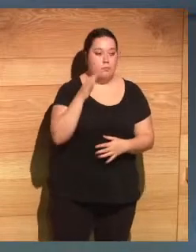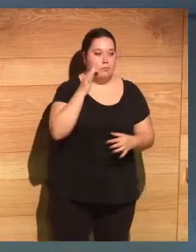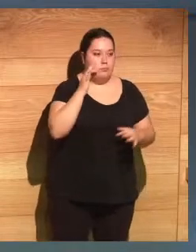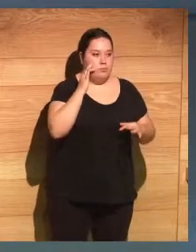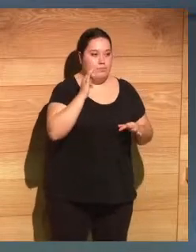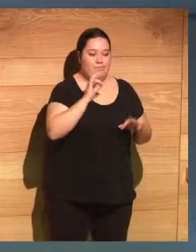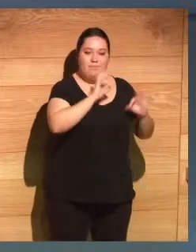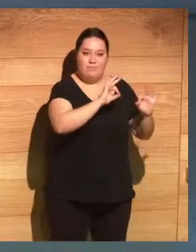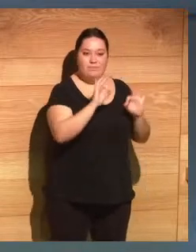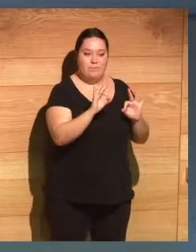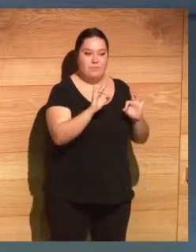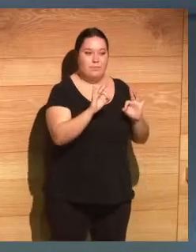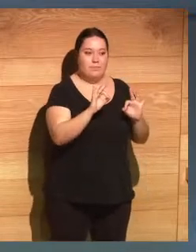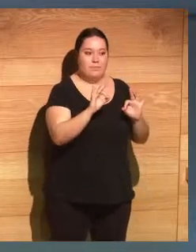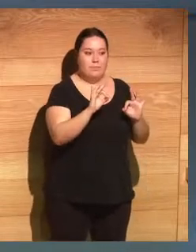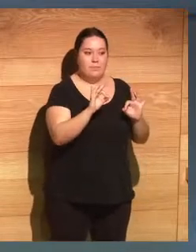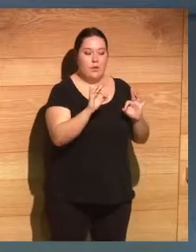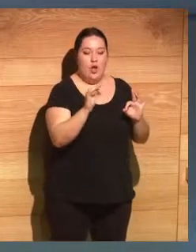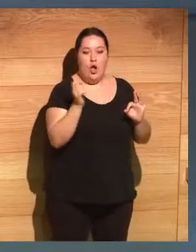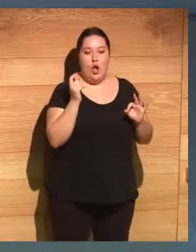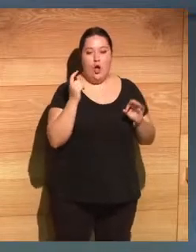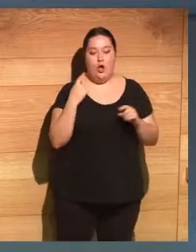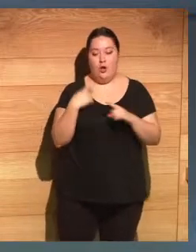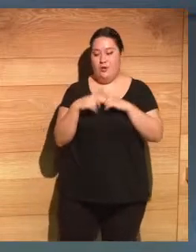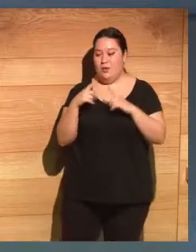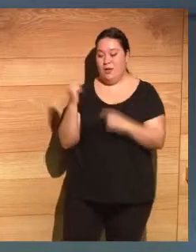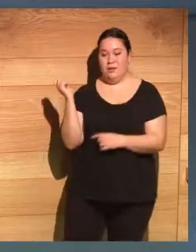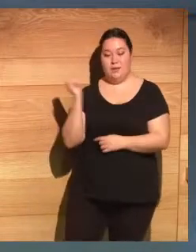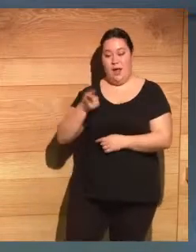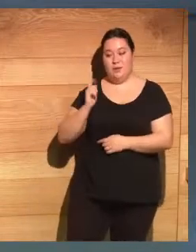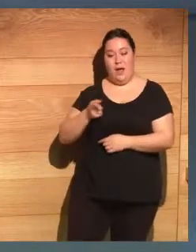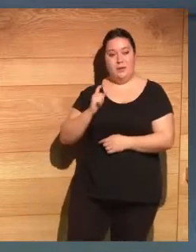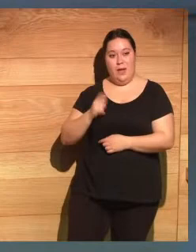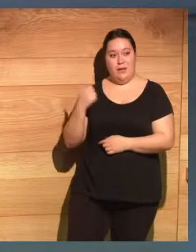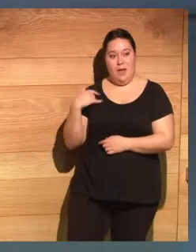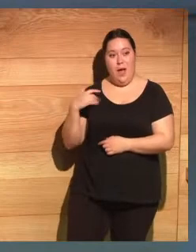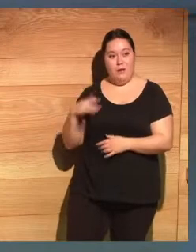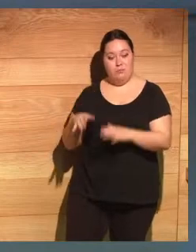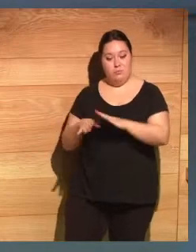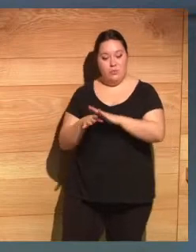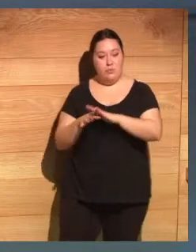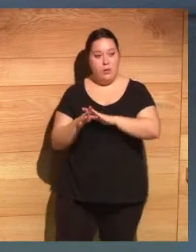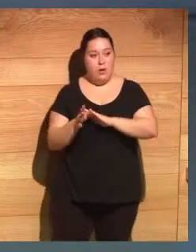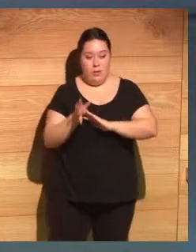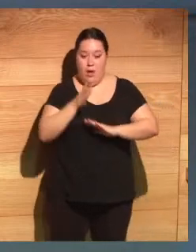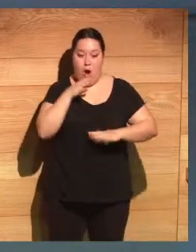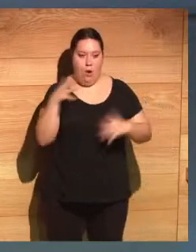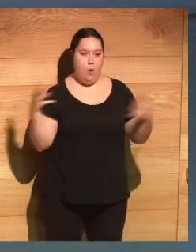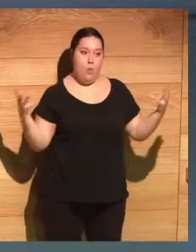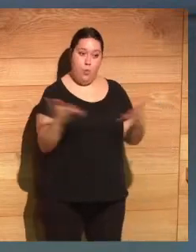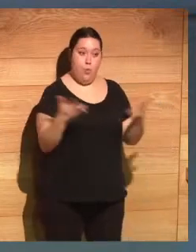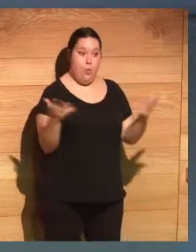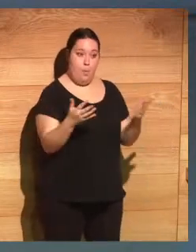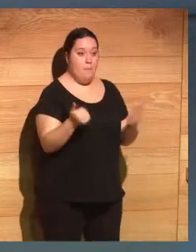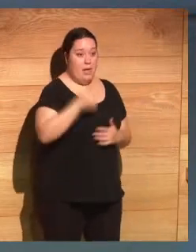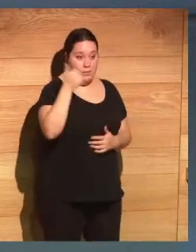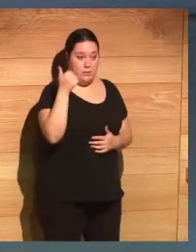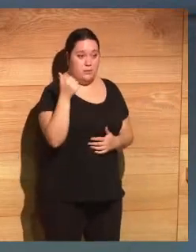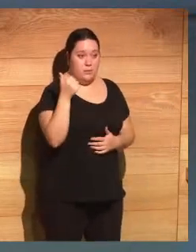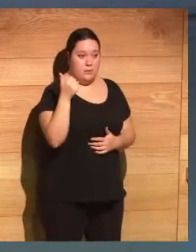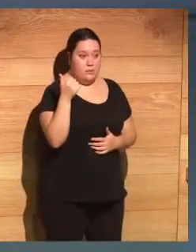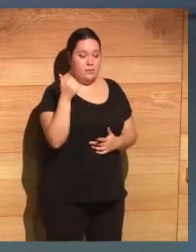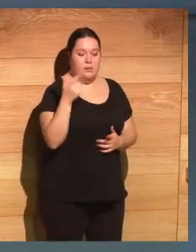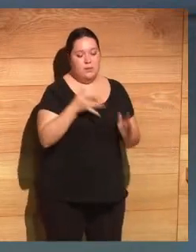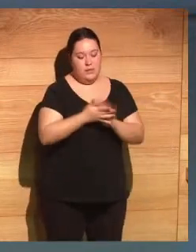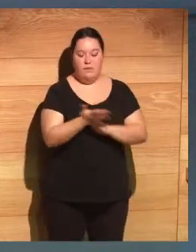acelerando también tendencias que ya venían produciéndose y que ahora son más urgentes que nunca. Es más urgente